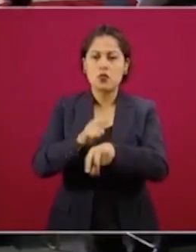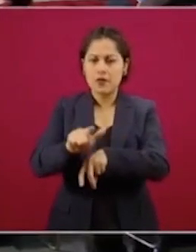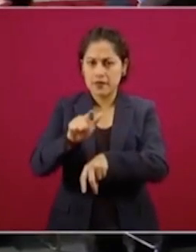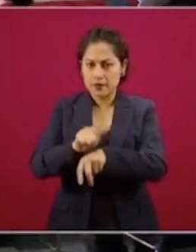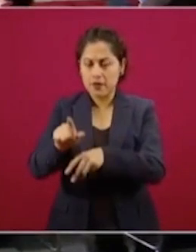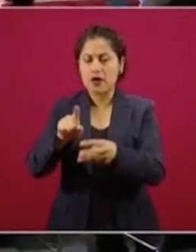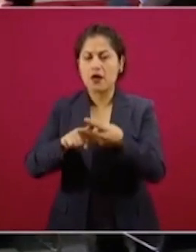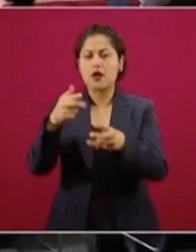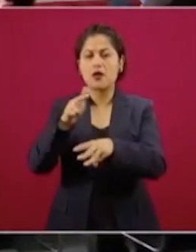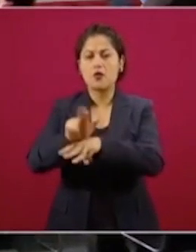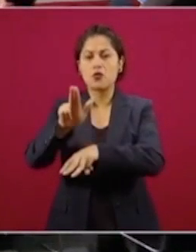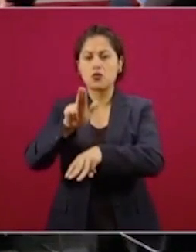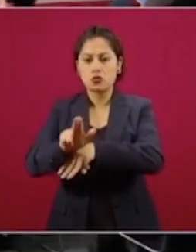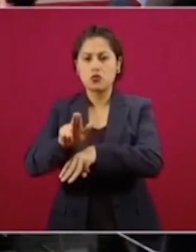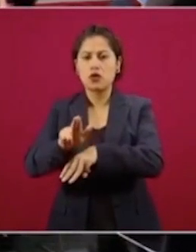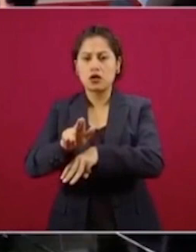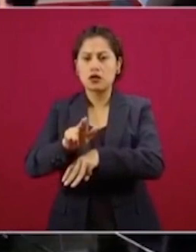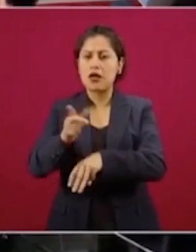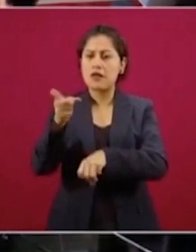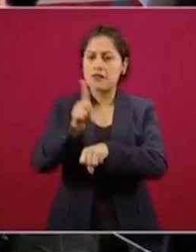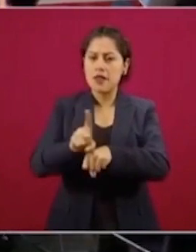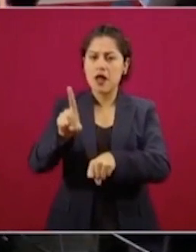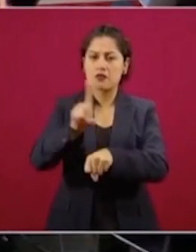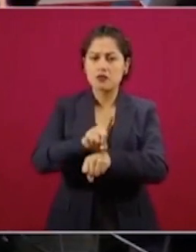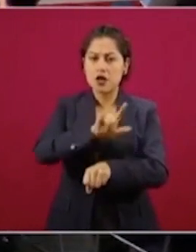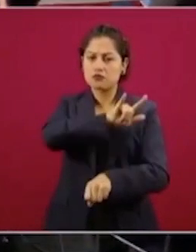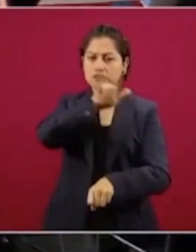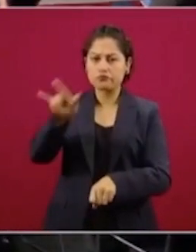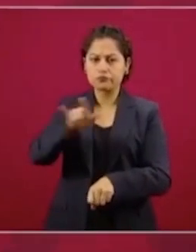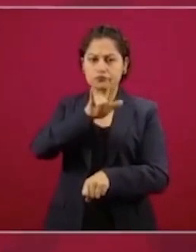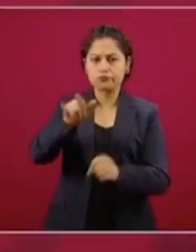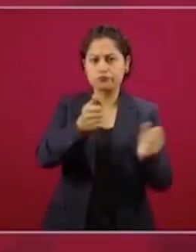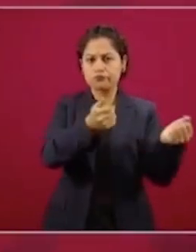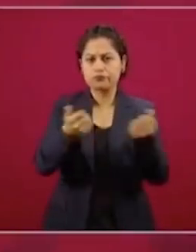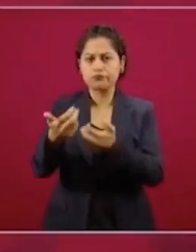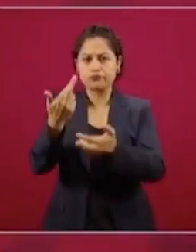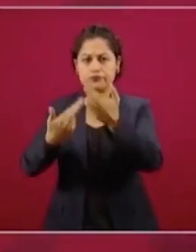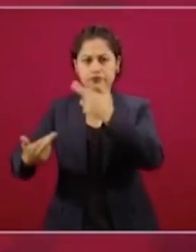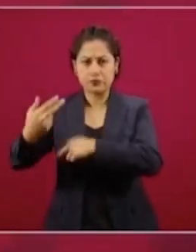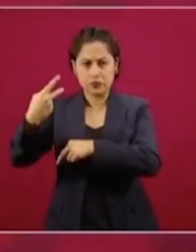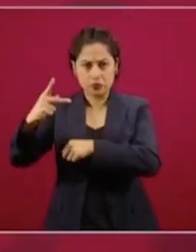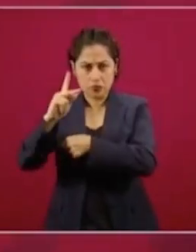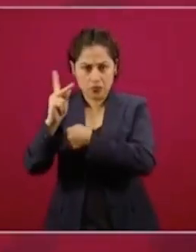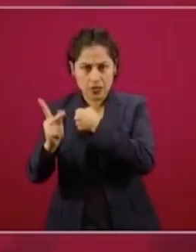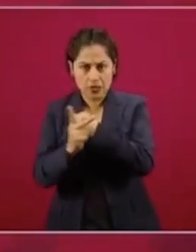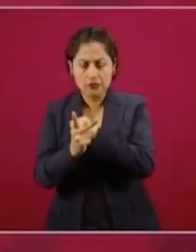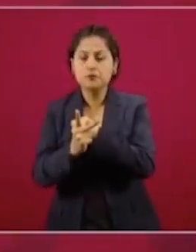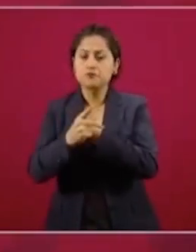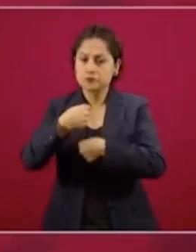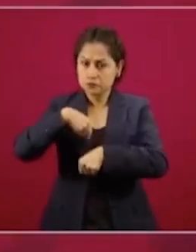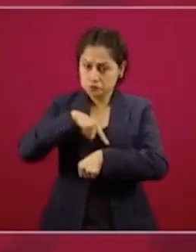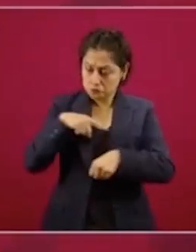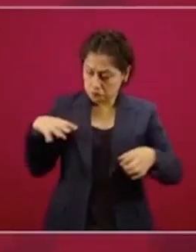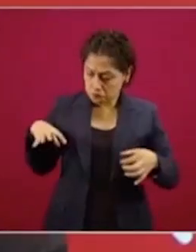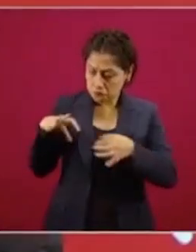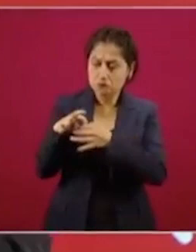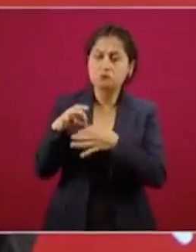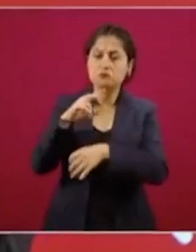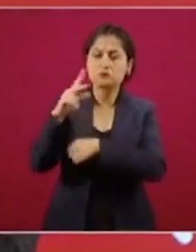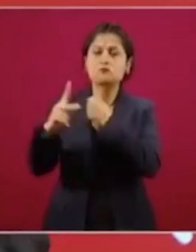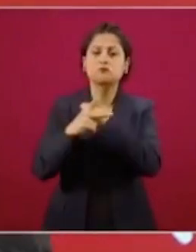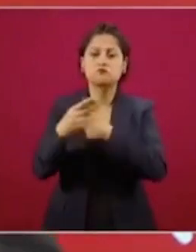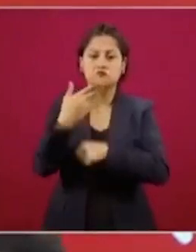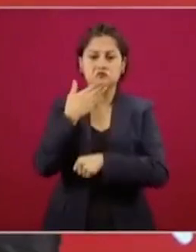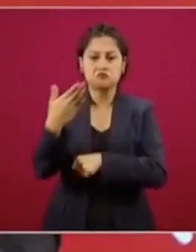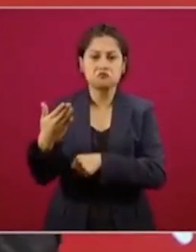Todos los días ha habido vuelos y hasta ahorita hemos tenido una buena coordinación con esos países, a pesar de que tienen diferentes